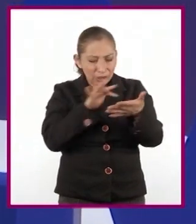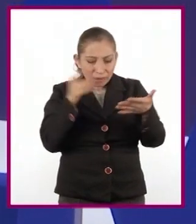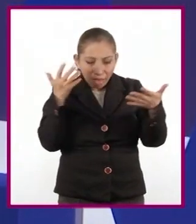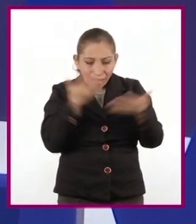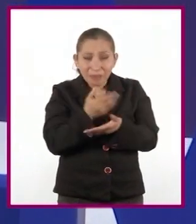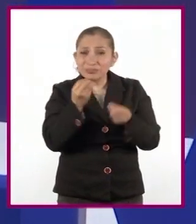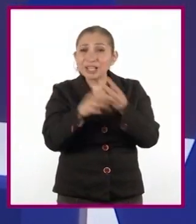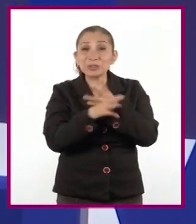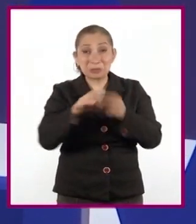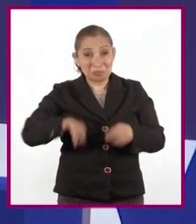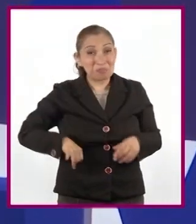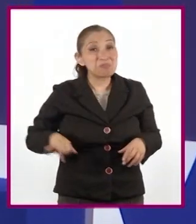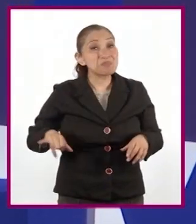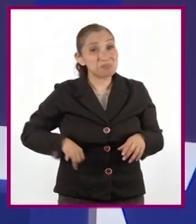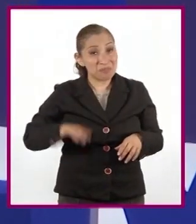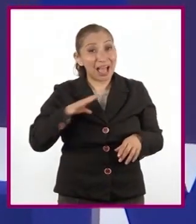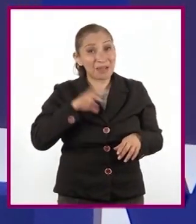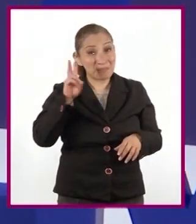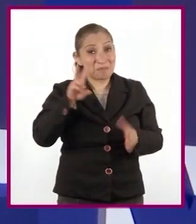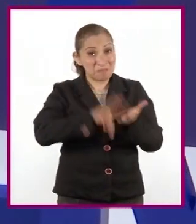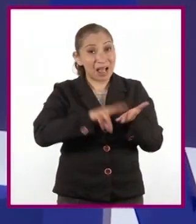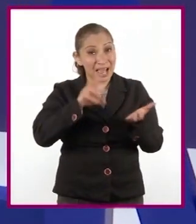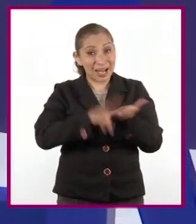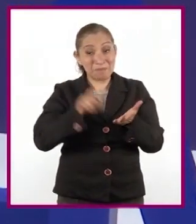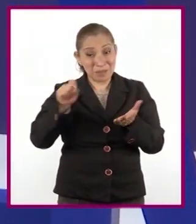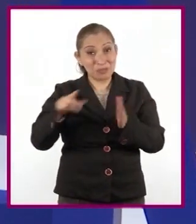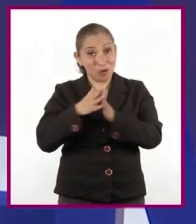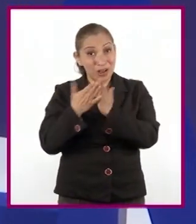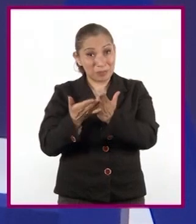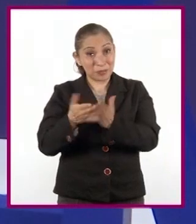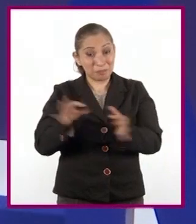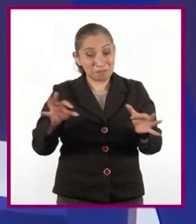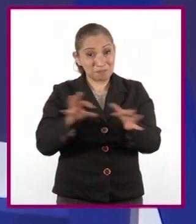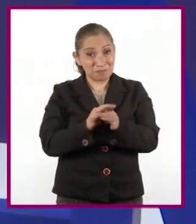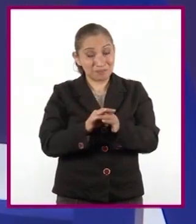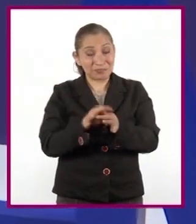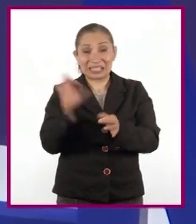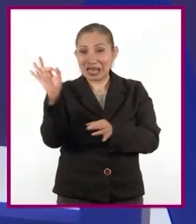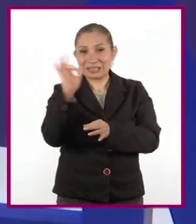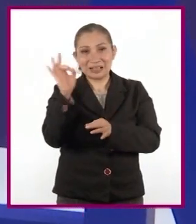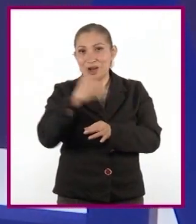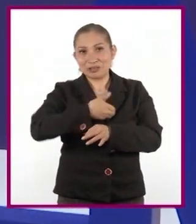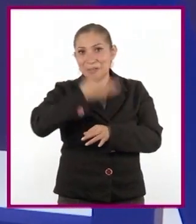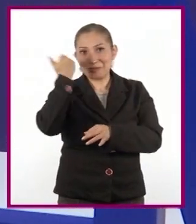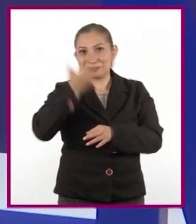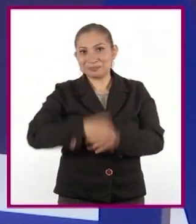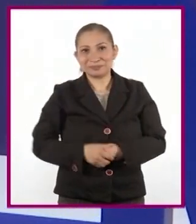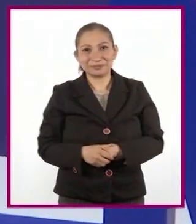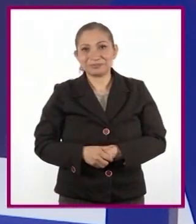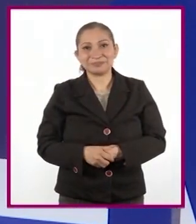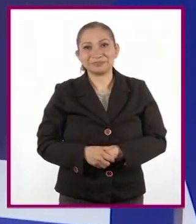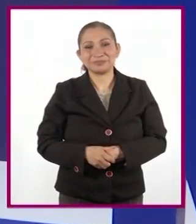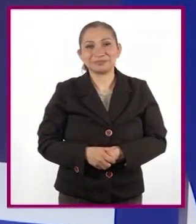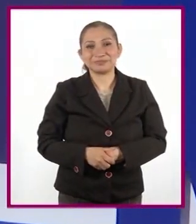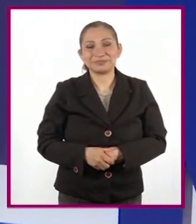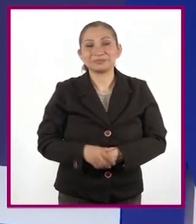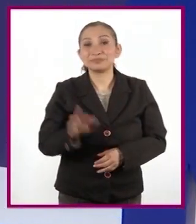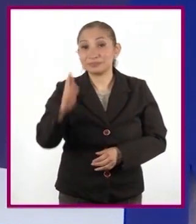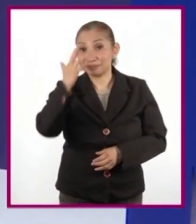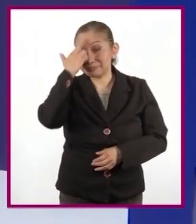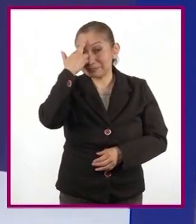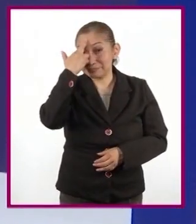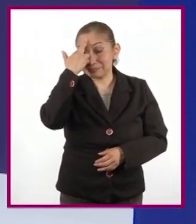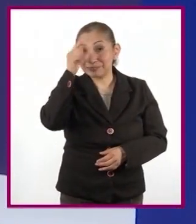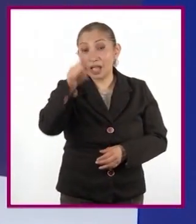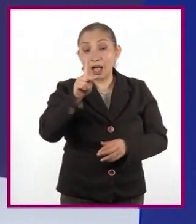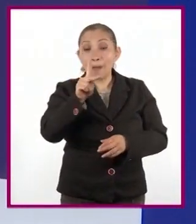muchas cosas interesantes y de gran valor acerca de la obra que quizá no se imaginaron. Recuerden